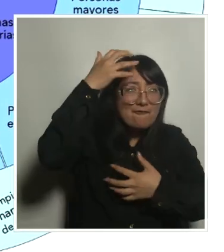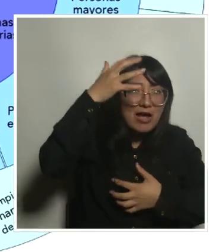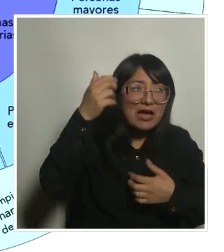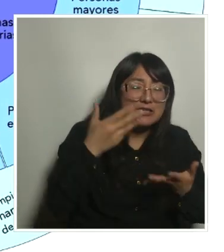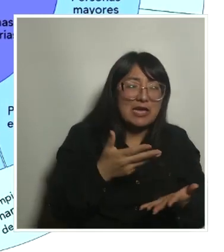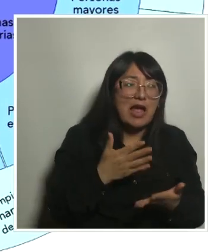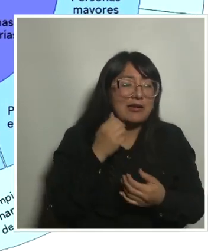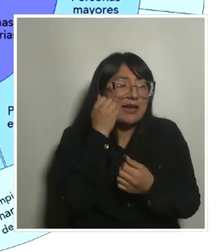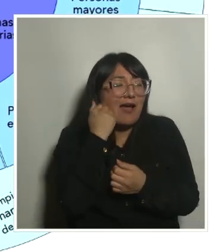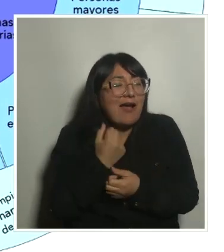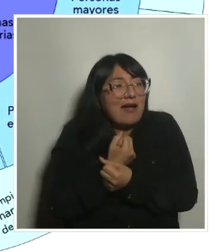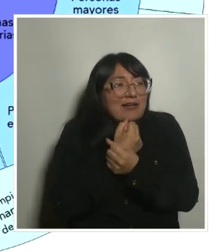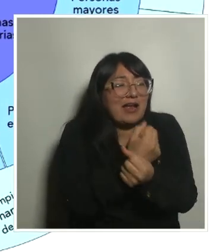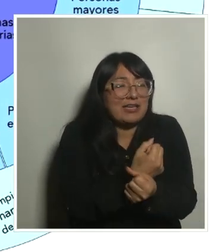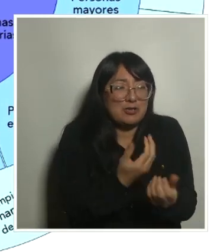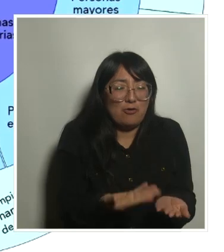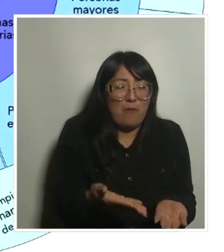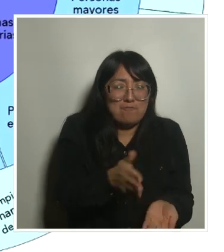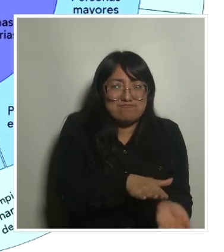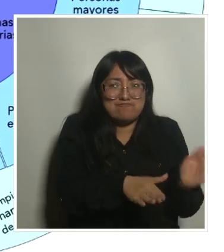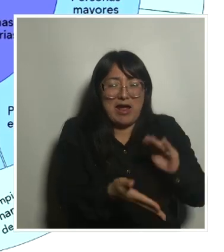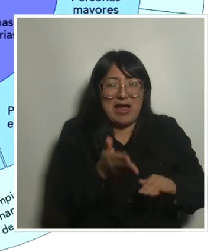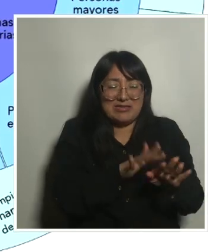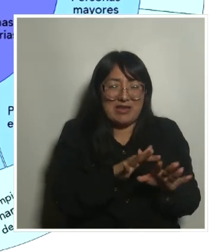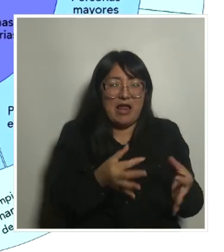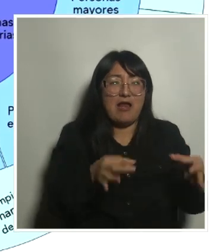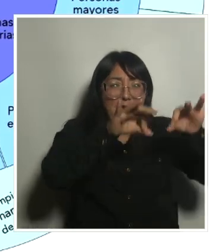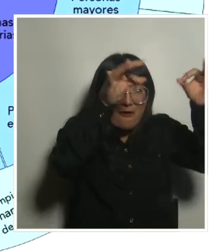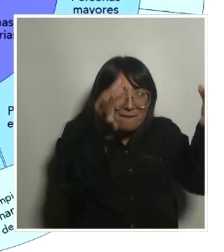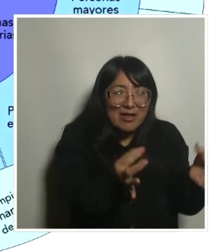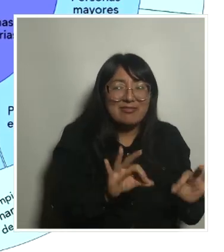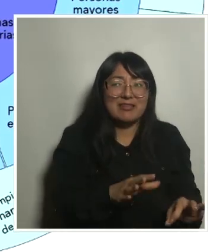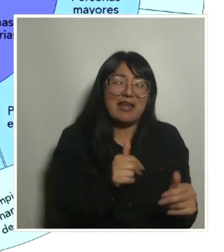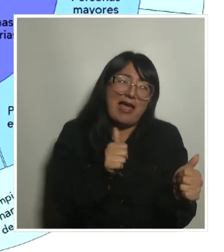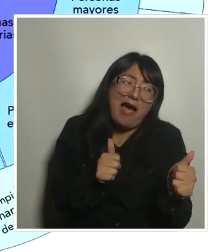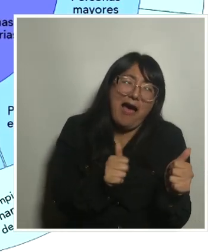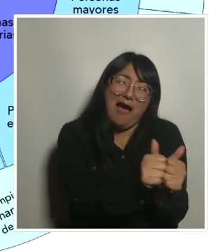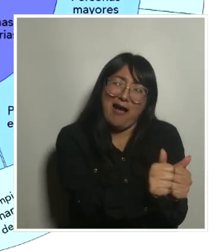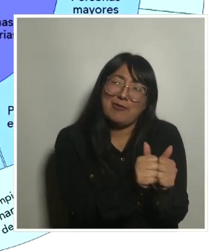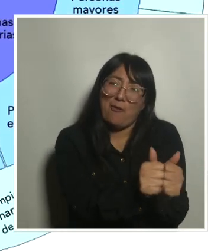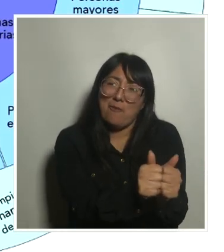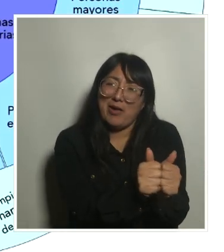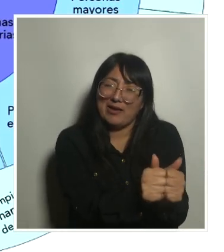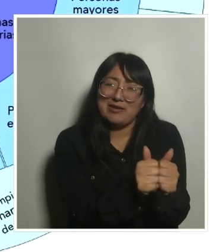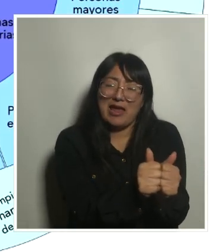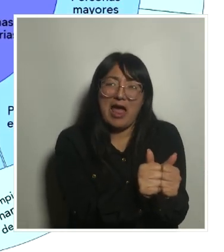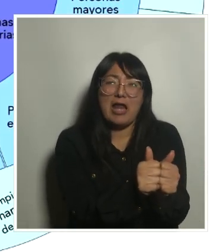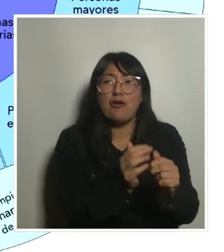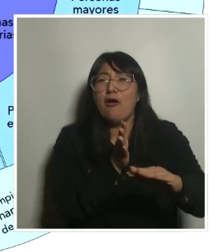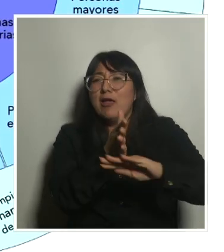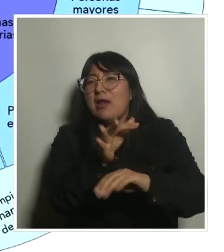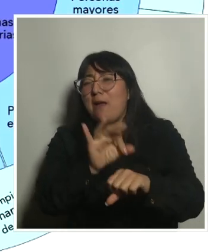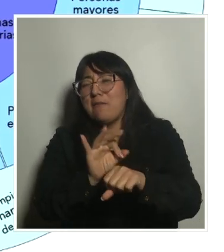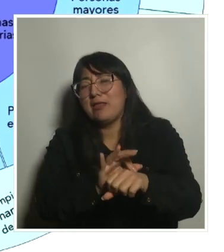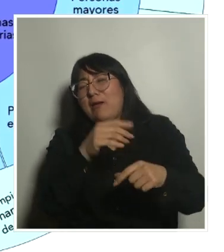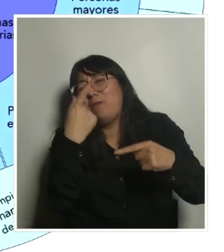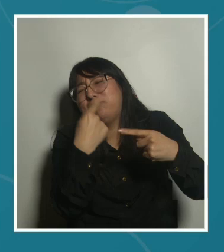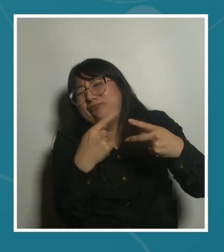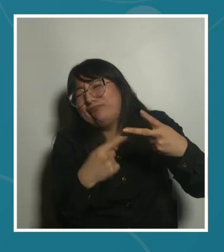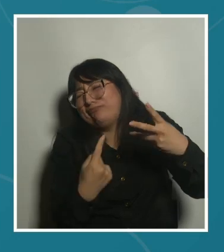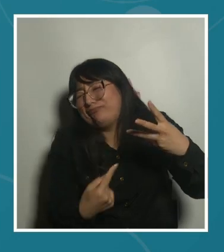darle cariño, ponerle pañales, vestirla, acompañarla a gestión de pruebas médicas, etcétera. Es decir,